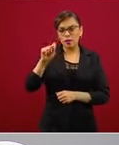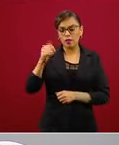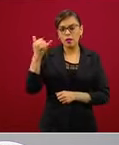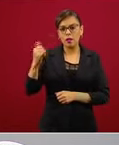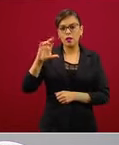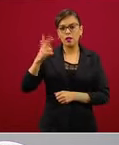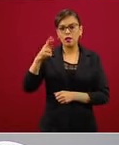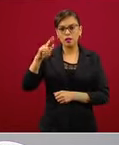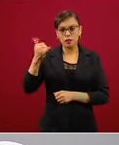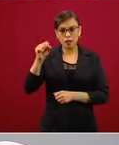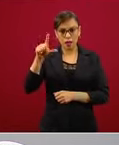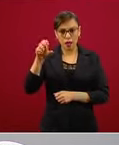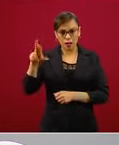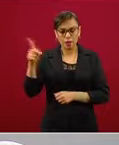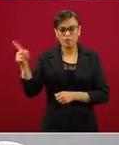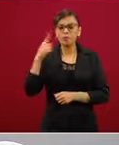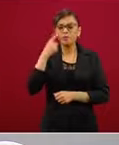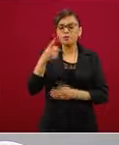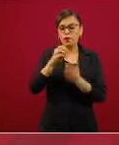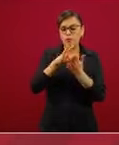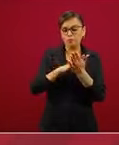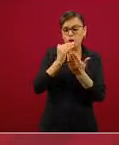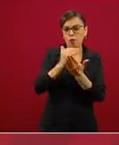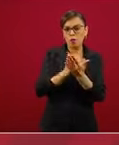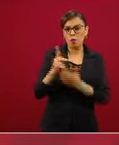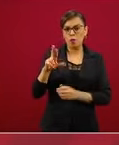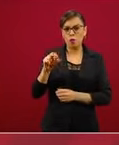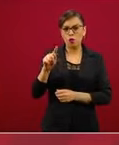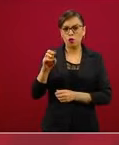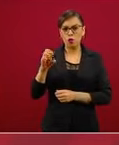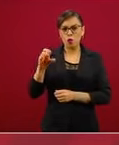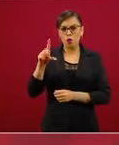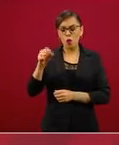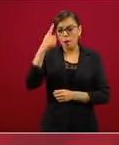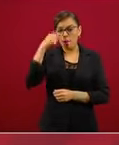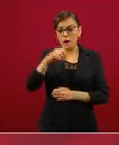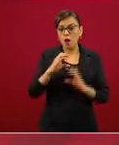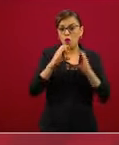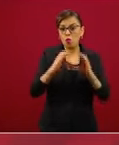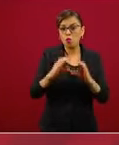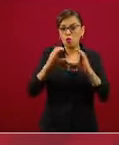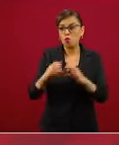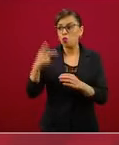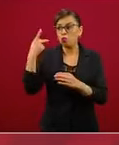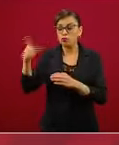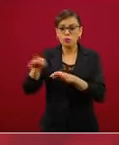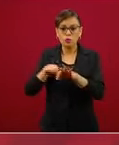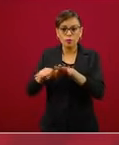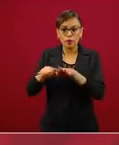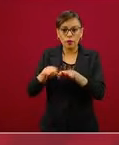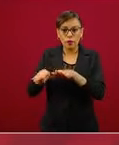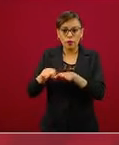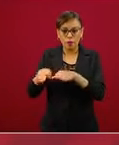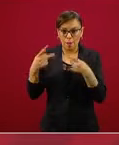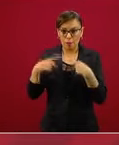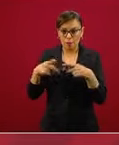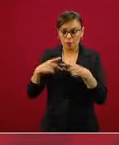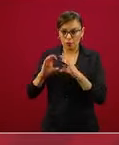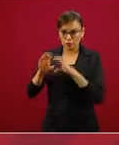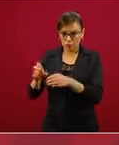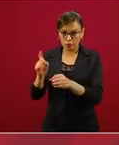serie de protocolos de sanidad y de cuidado para que sus trabajadores, tanto en las plantas como en sus